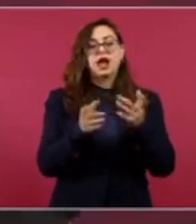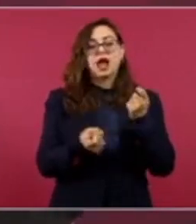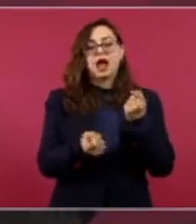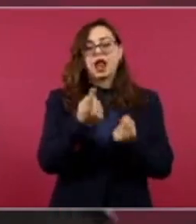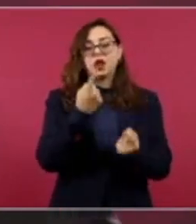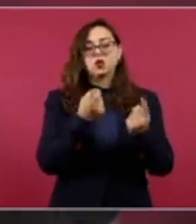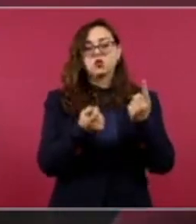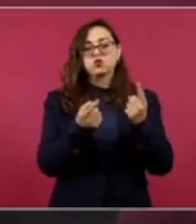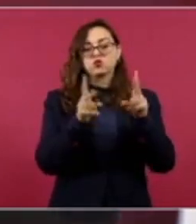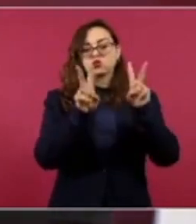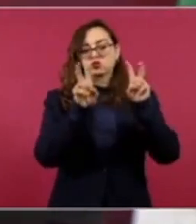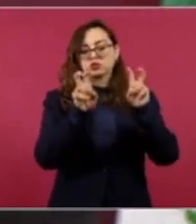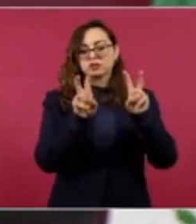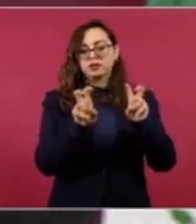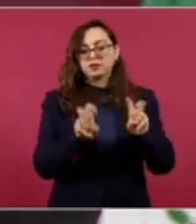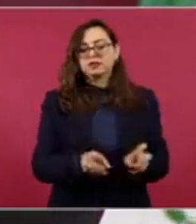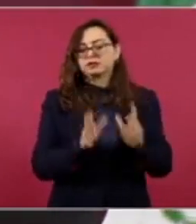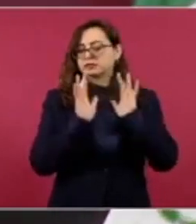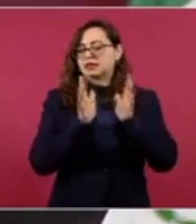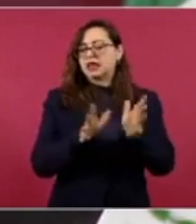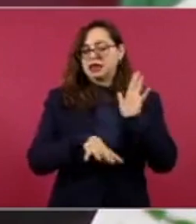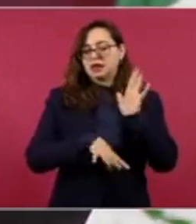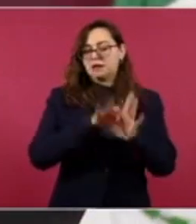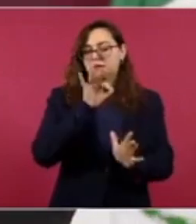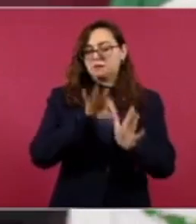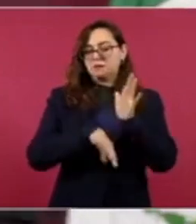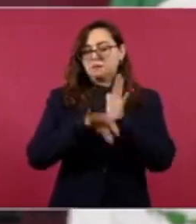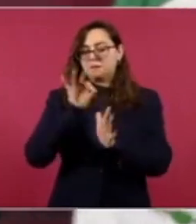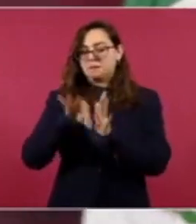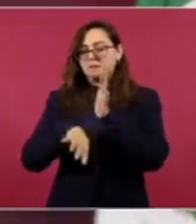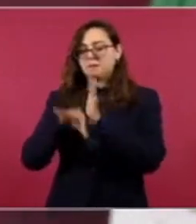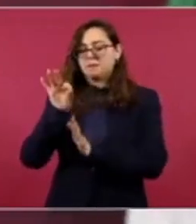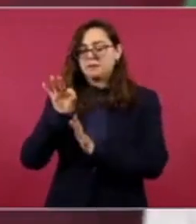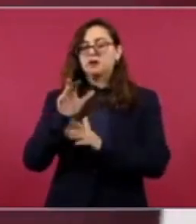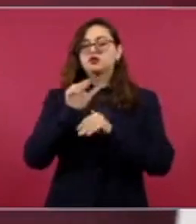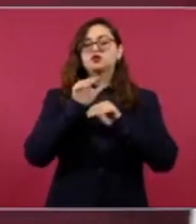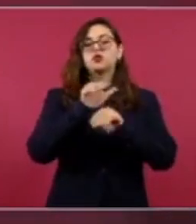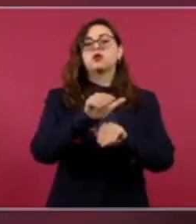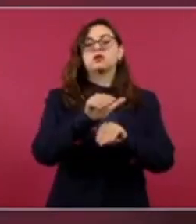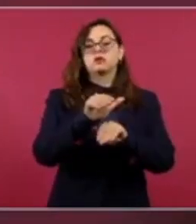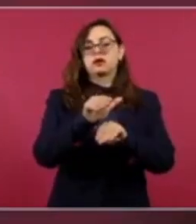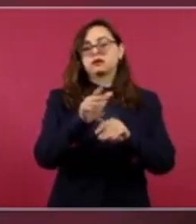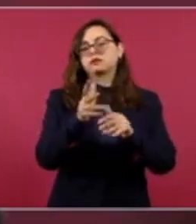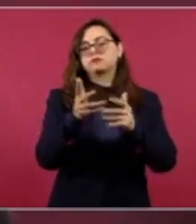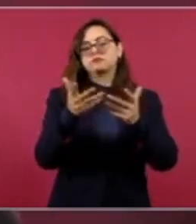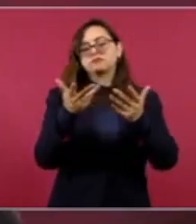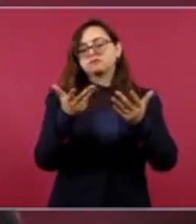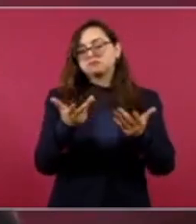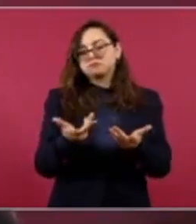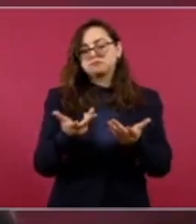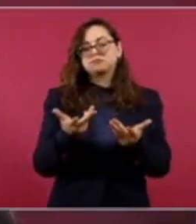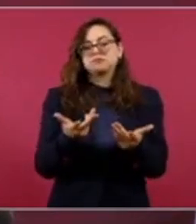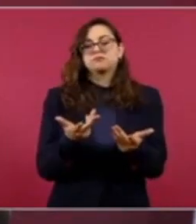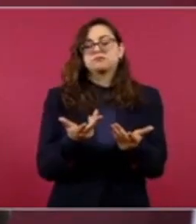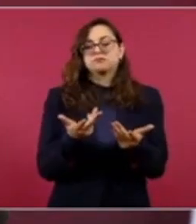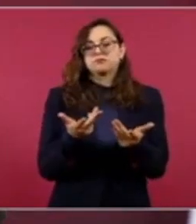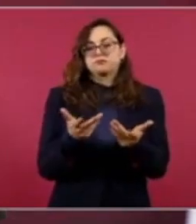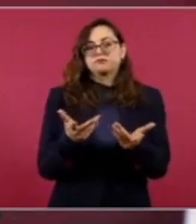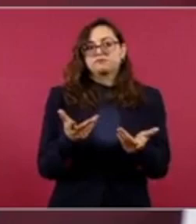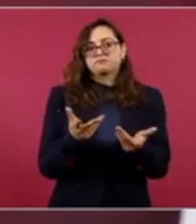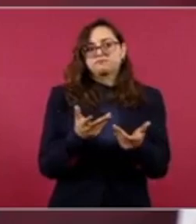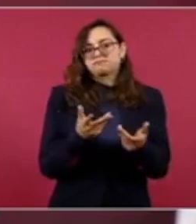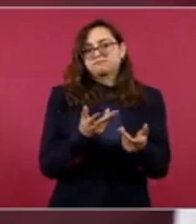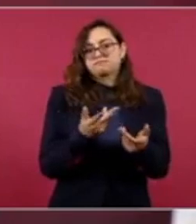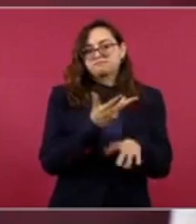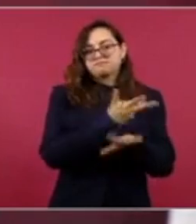tiempo que vamos a destinar a tratar asuntos de interés,